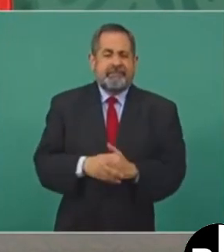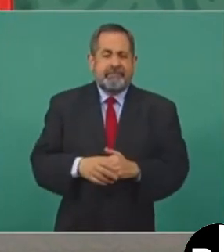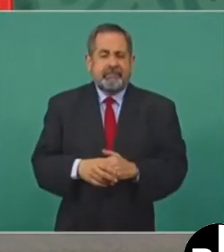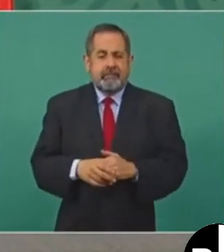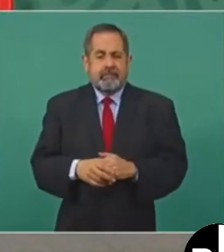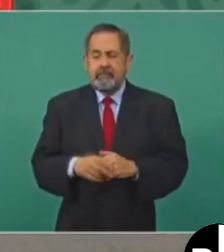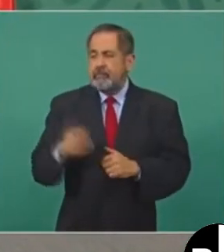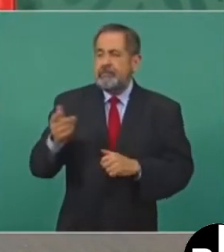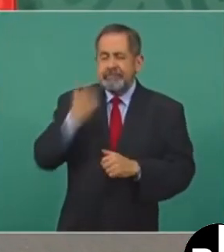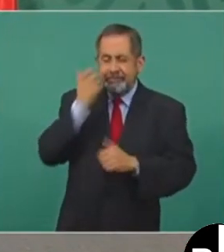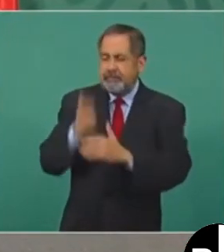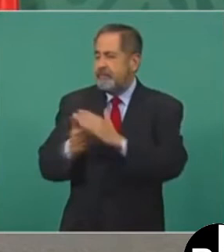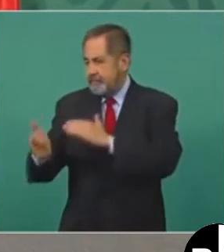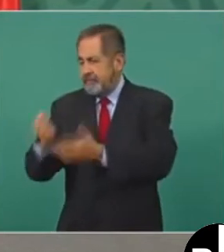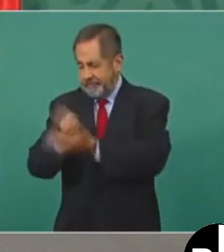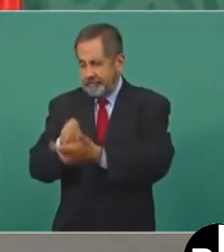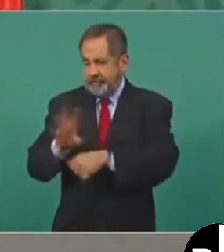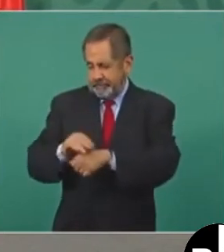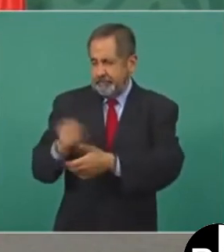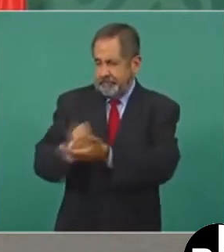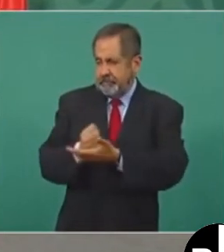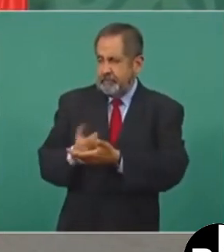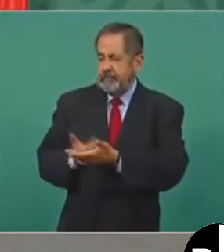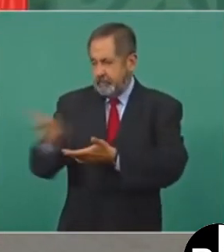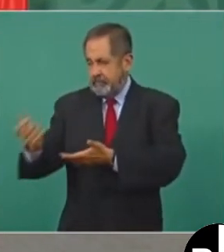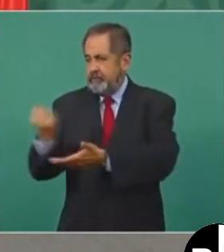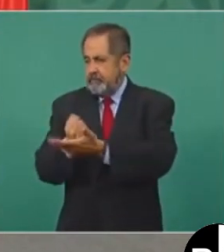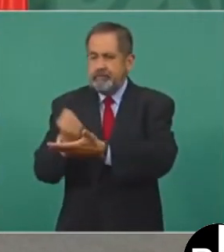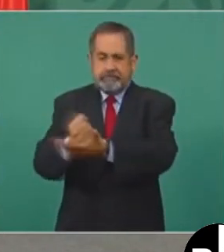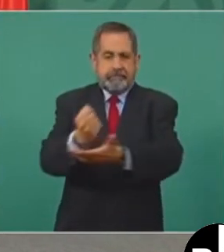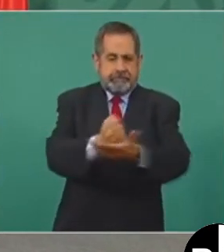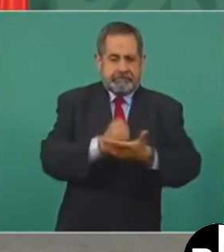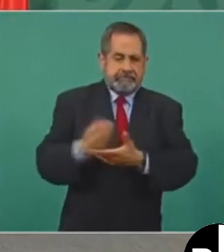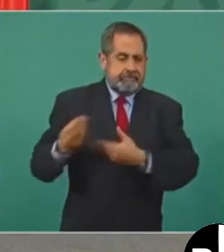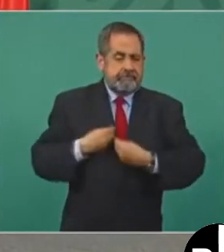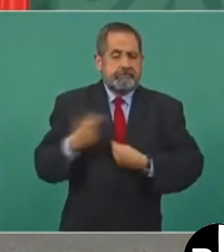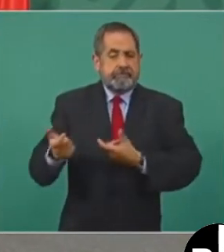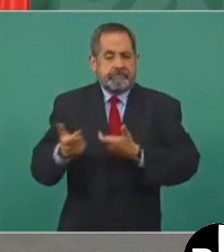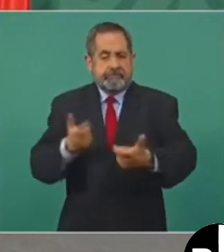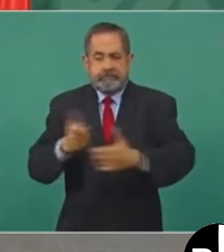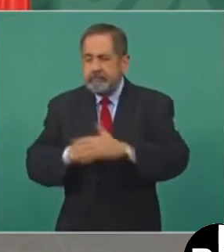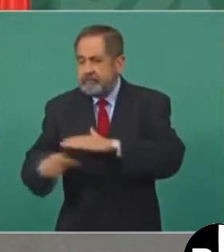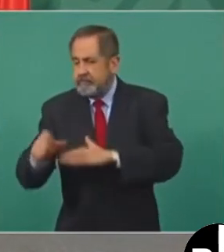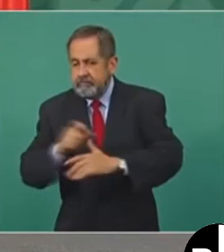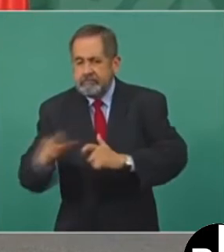conseguir los permisos dando mordida.